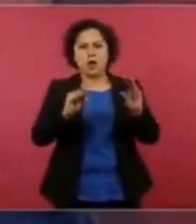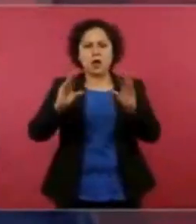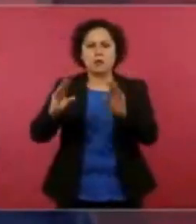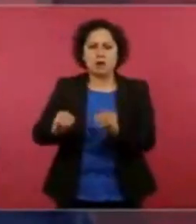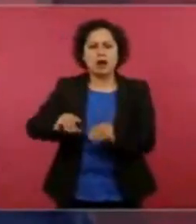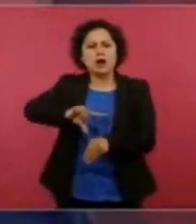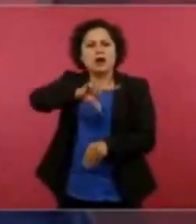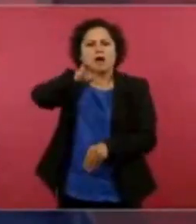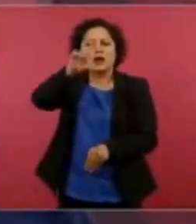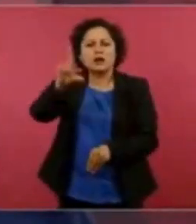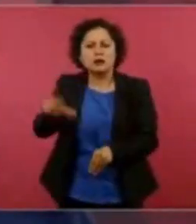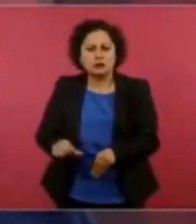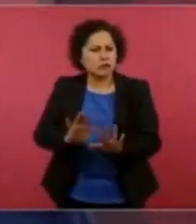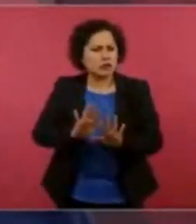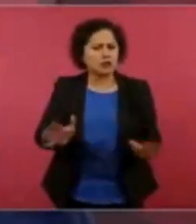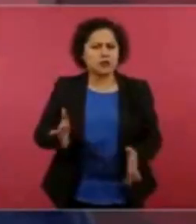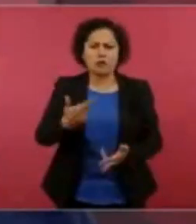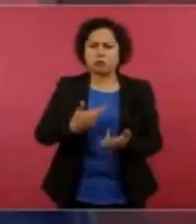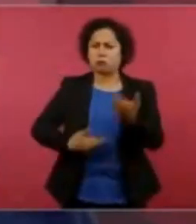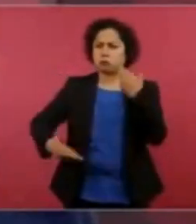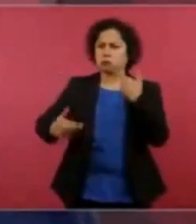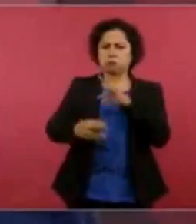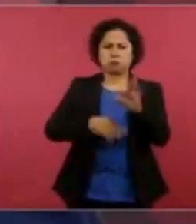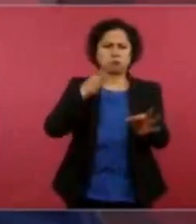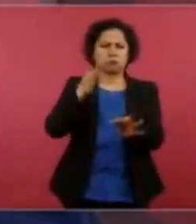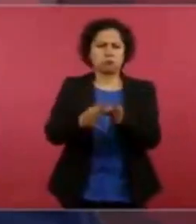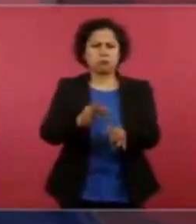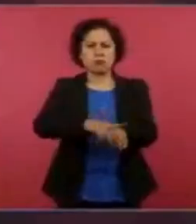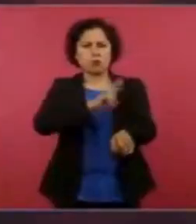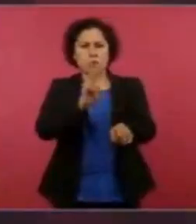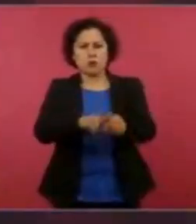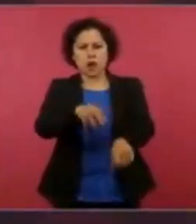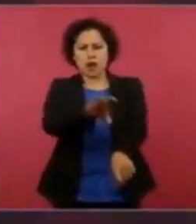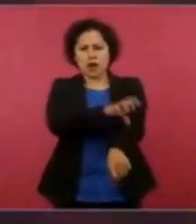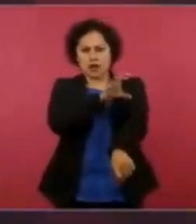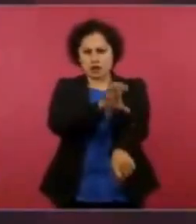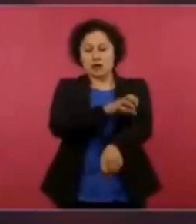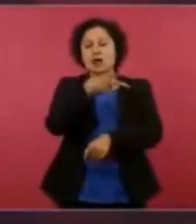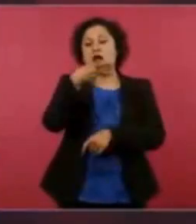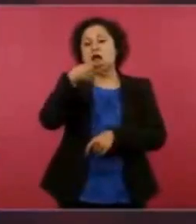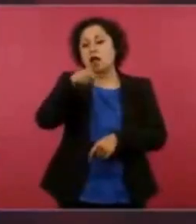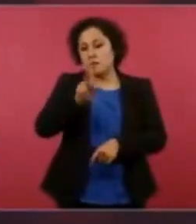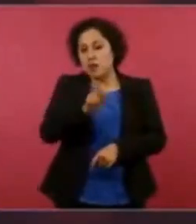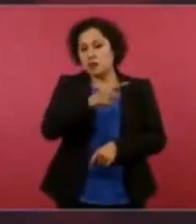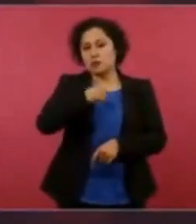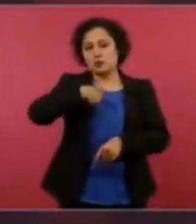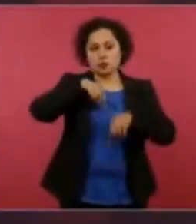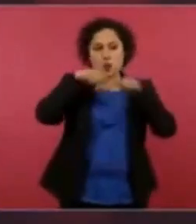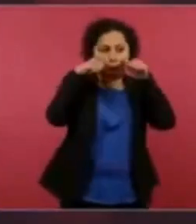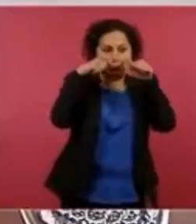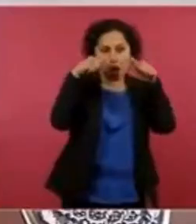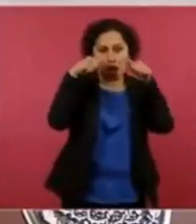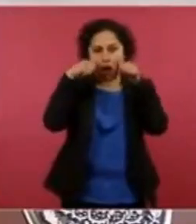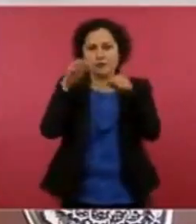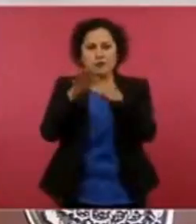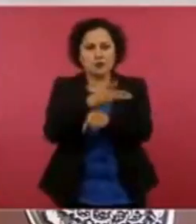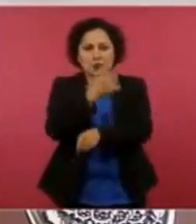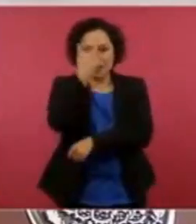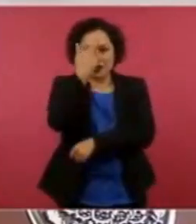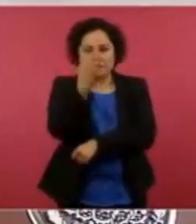sistema de energía eléctrica, pero vamos a estar muy pendientes por esta situación